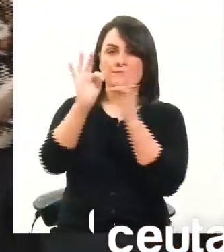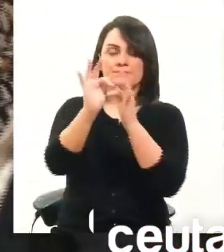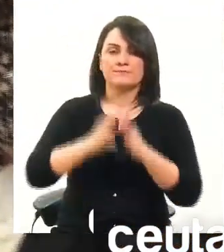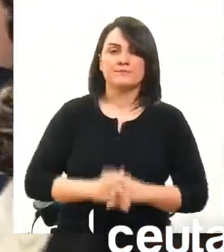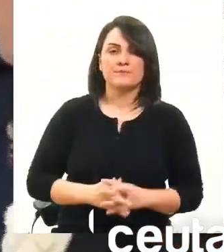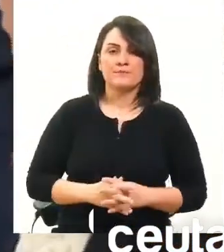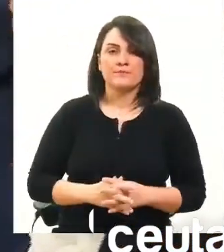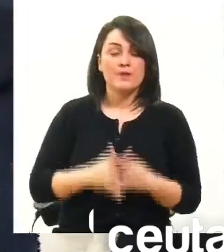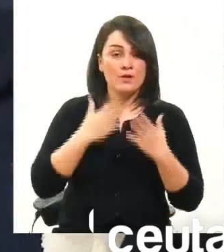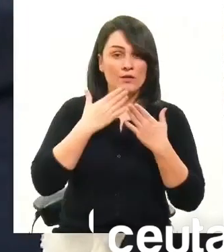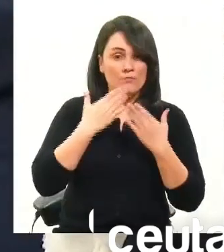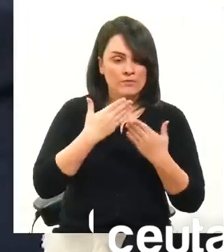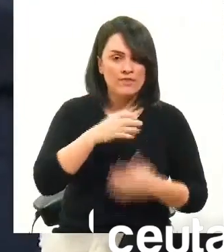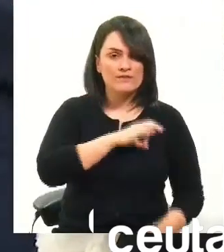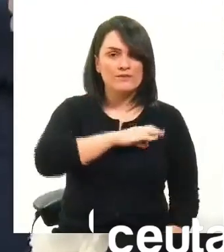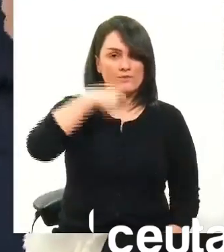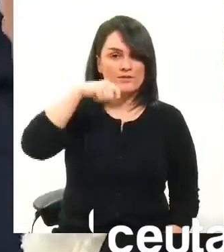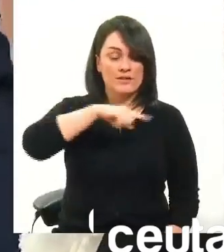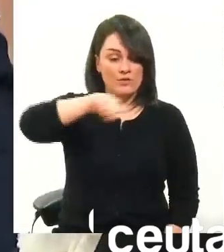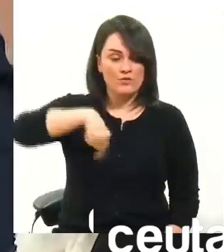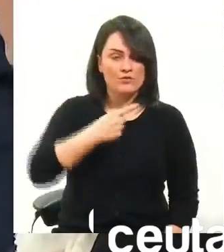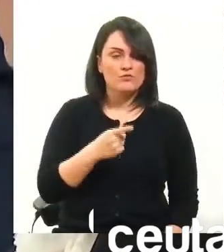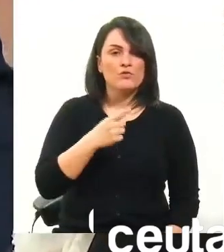Muchísimas gracias, presidente. Nosotros anunciamos el voto favorable.